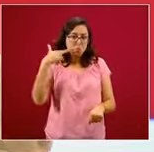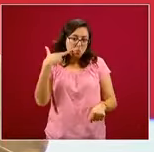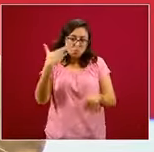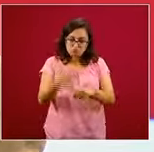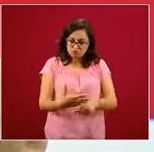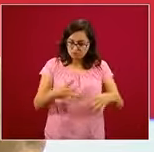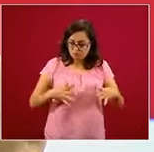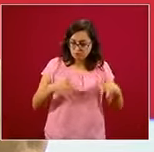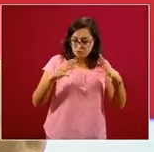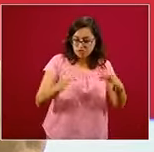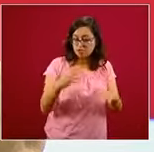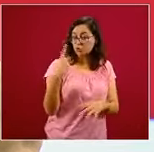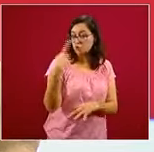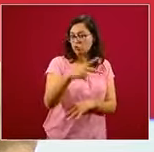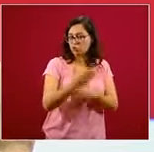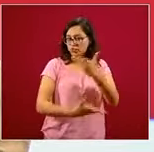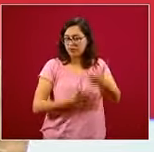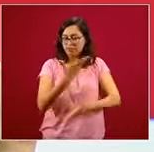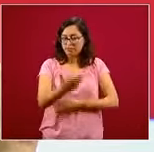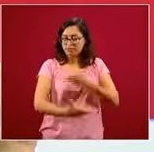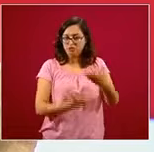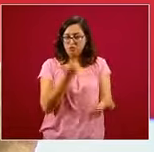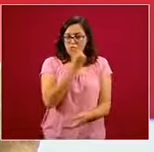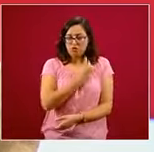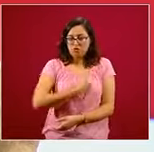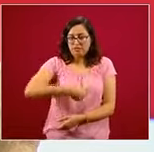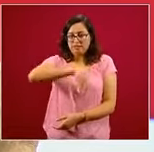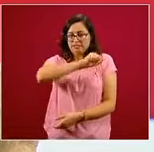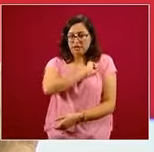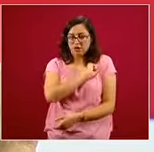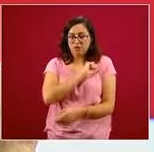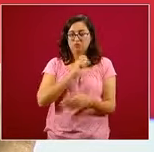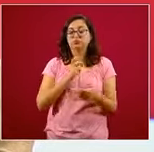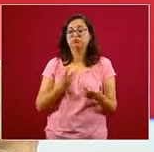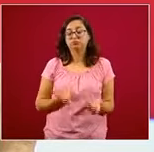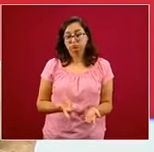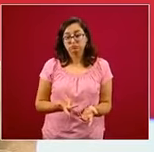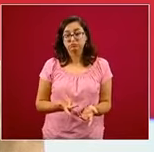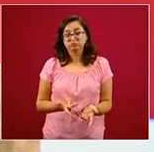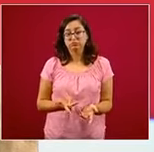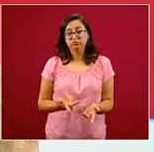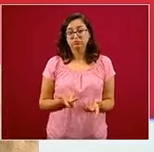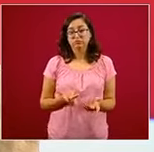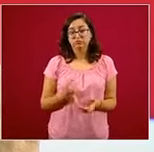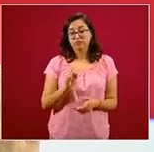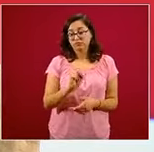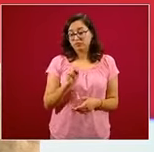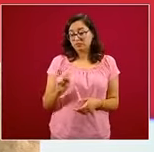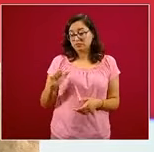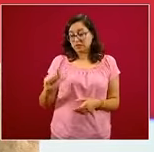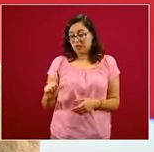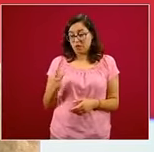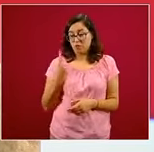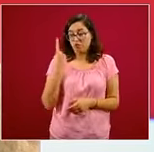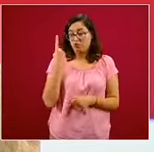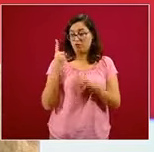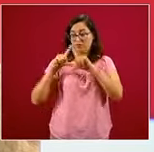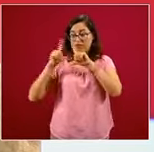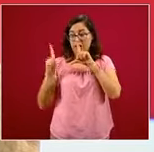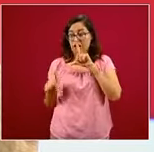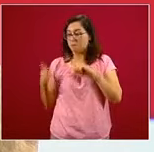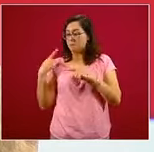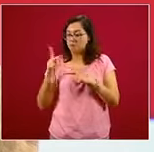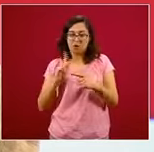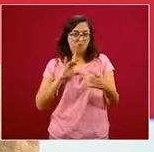y una autoridad o una rama del Poder Ejecutivo Estatal que es la Secretaría de Salud, pero tenemos una